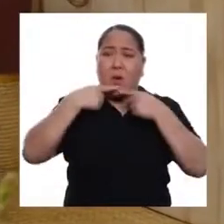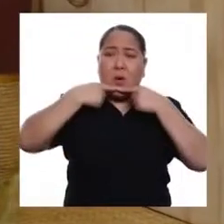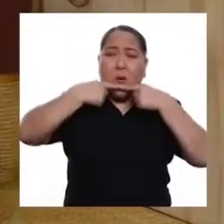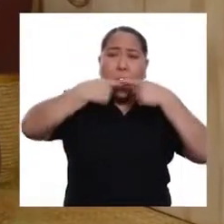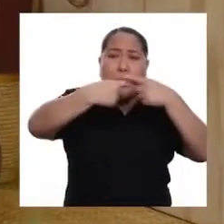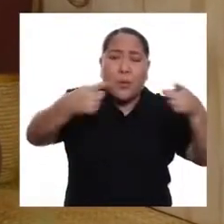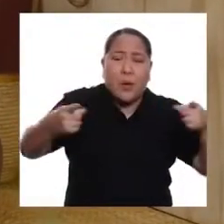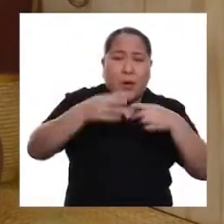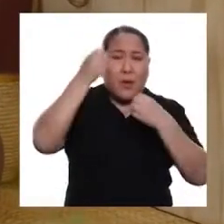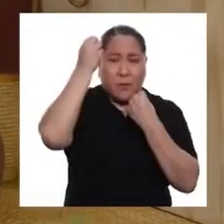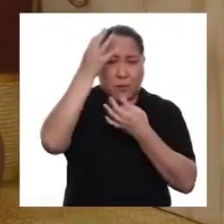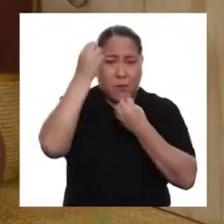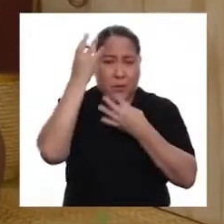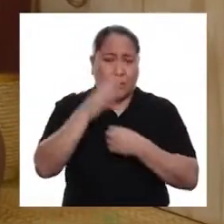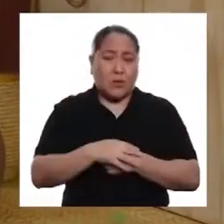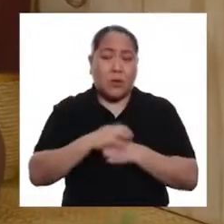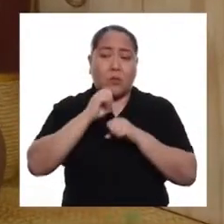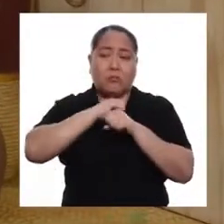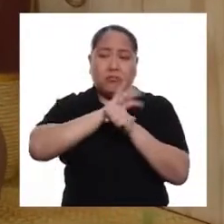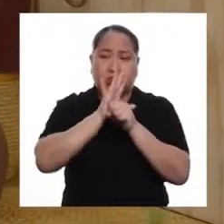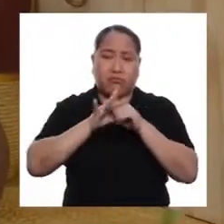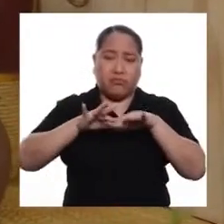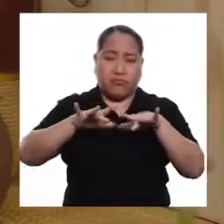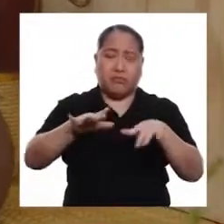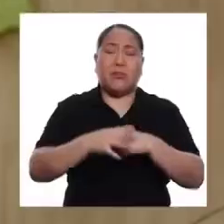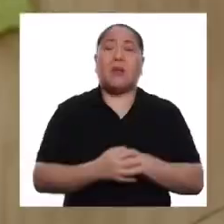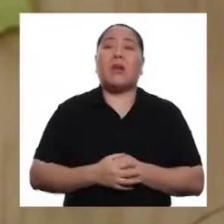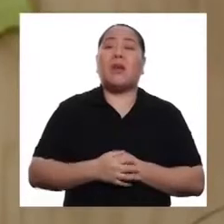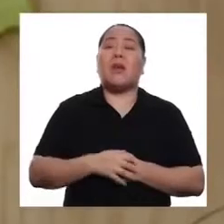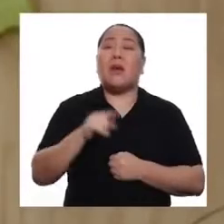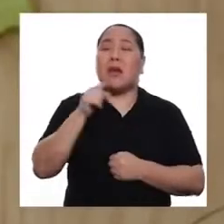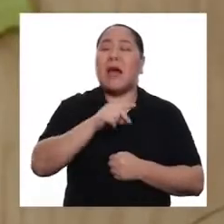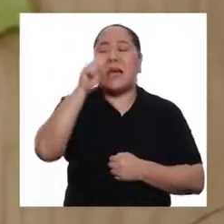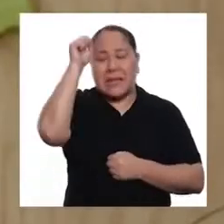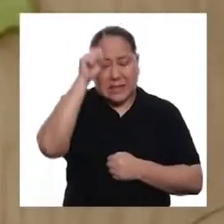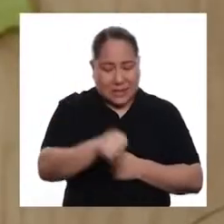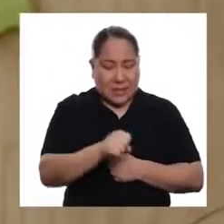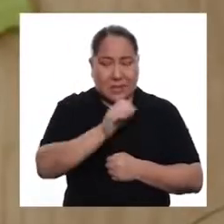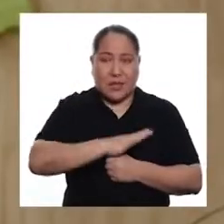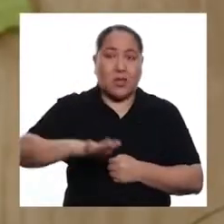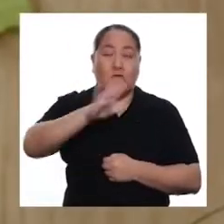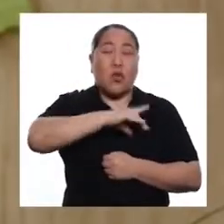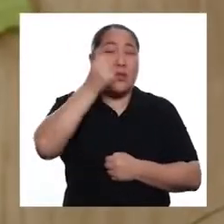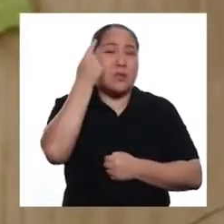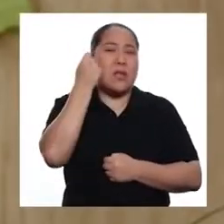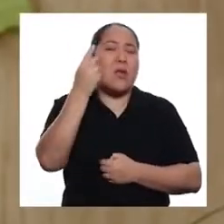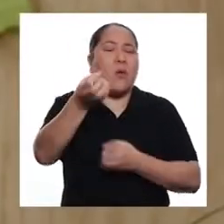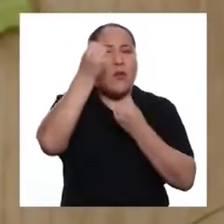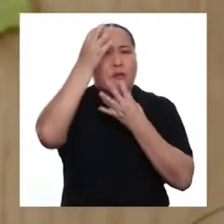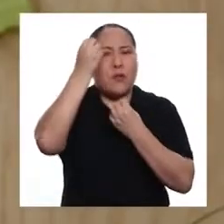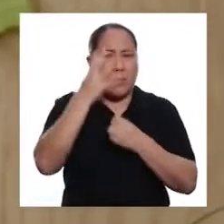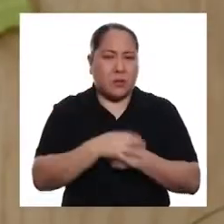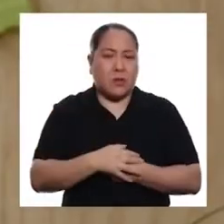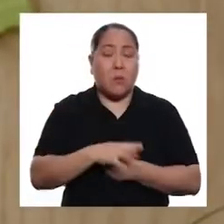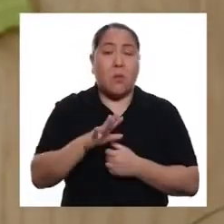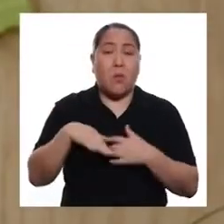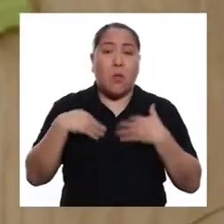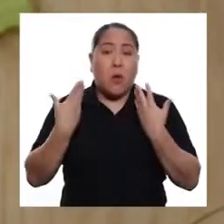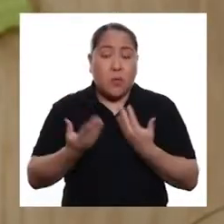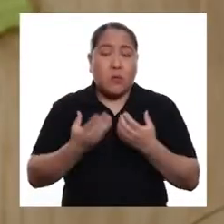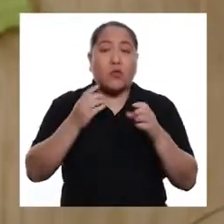se difunde información sobre el coronavirus. ¡Claro! Si todos entendemos la información,